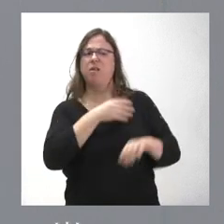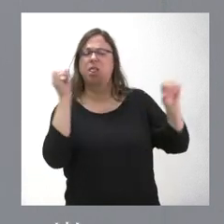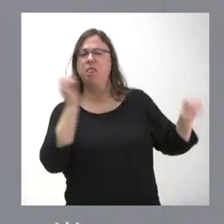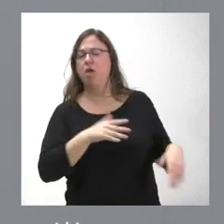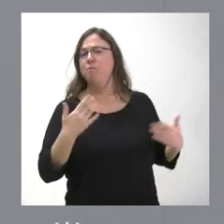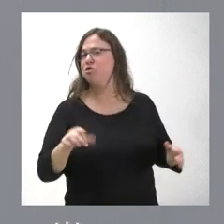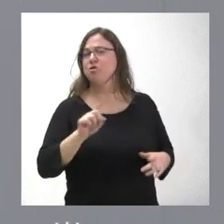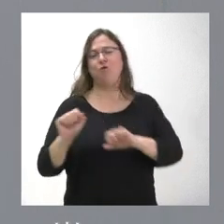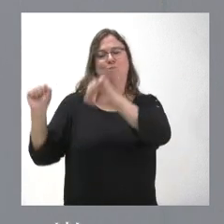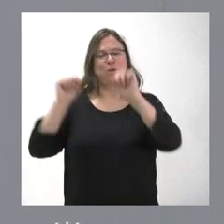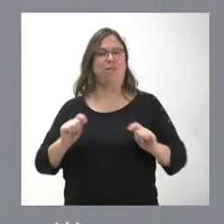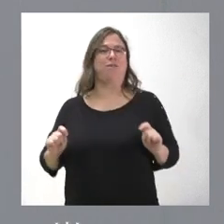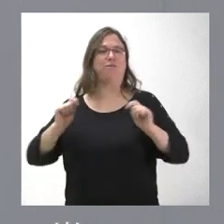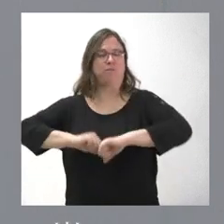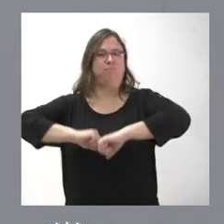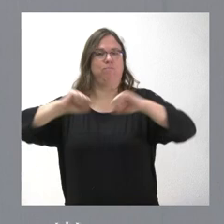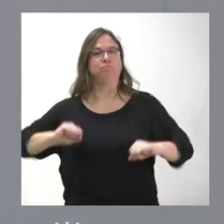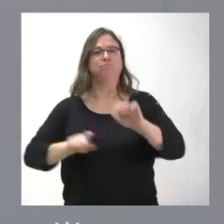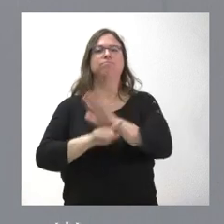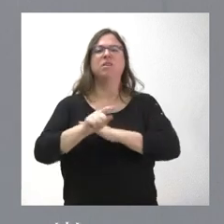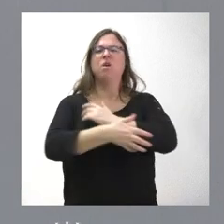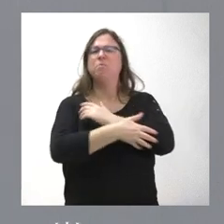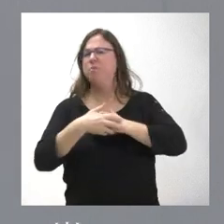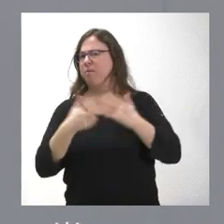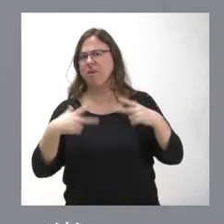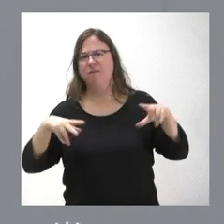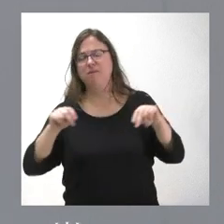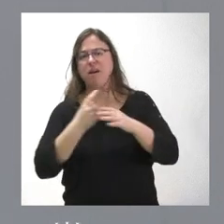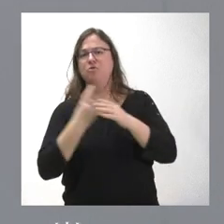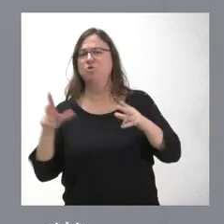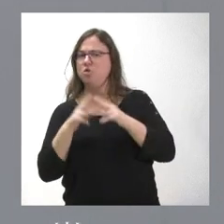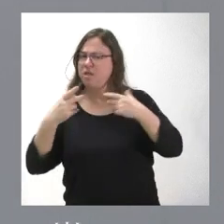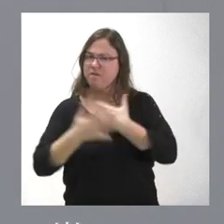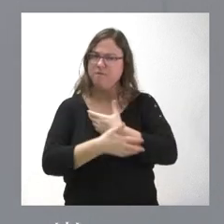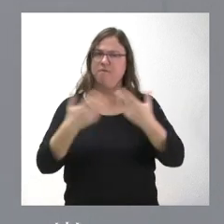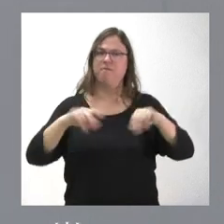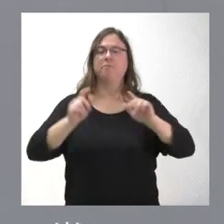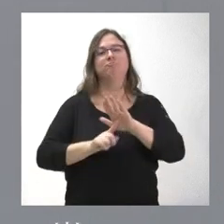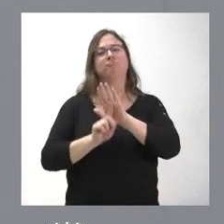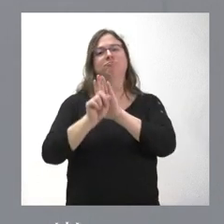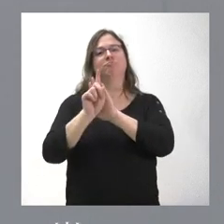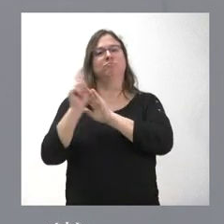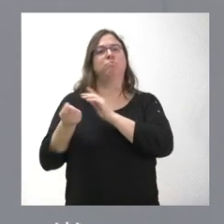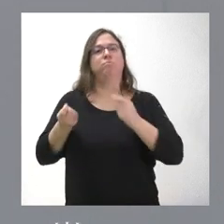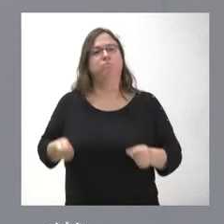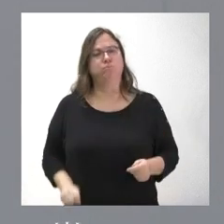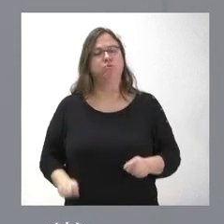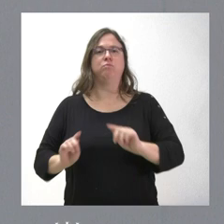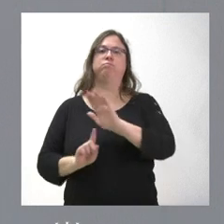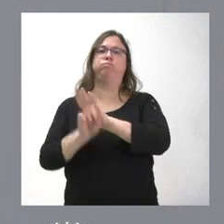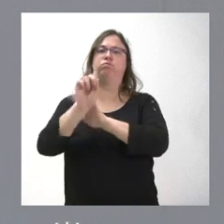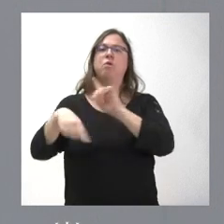generar factores de protección que impulsen la salida de la pobreza y de la exclusión social y favorecer así el desarrollo profesional y la igualdad de